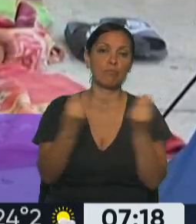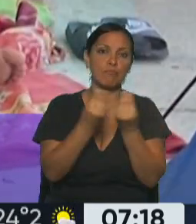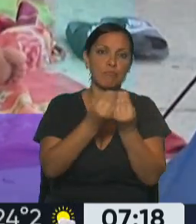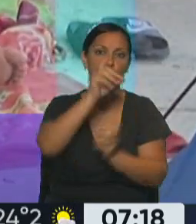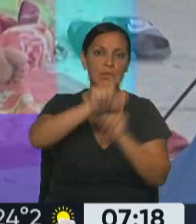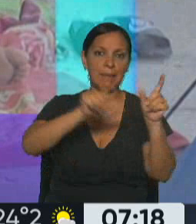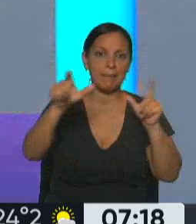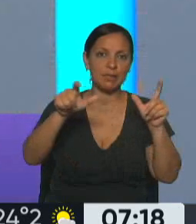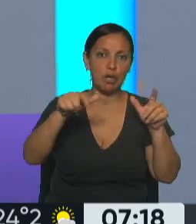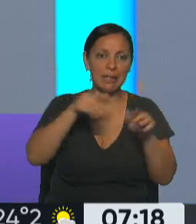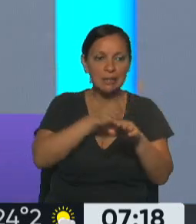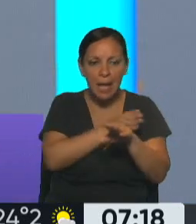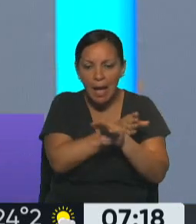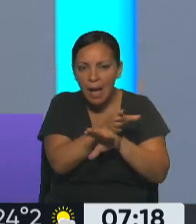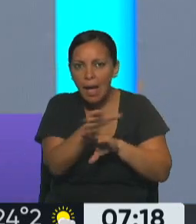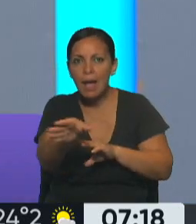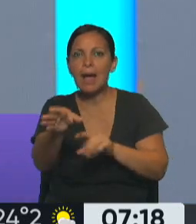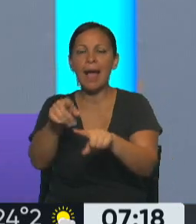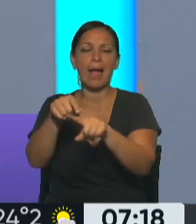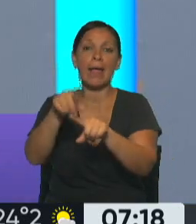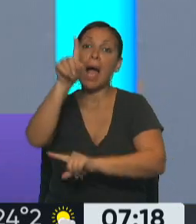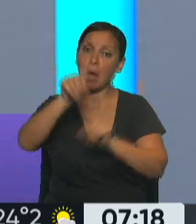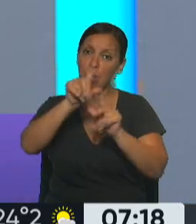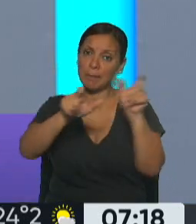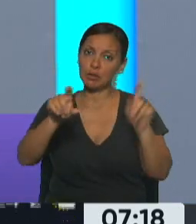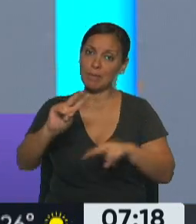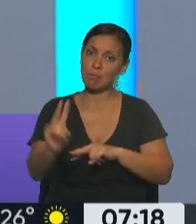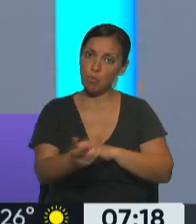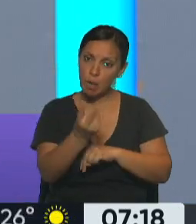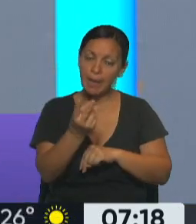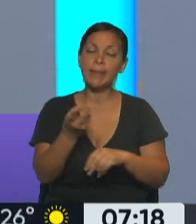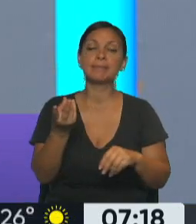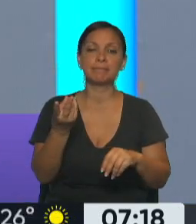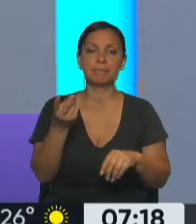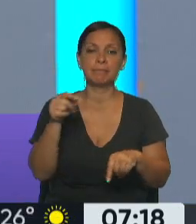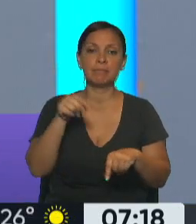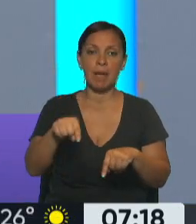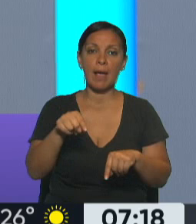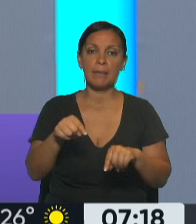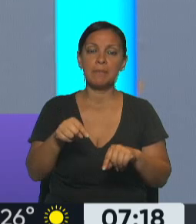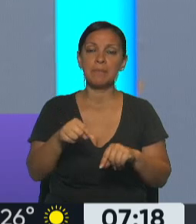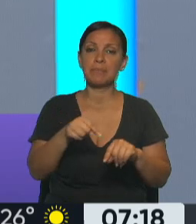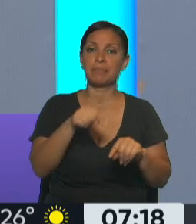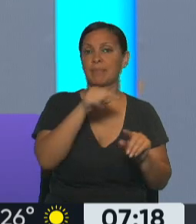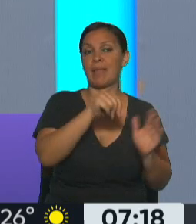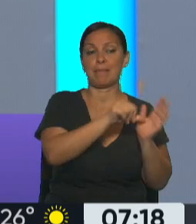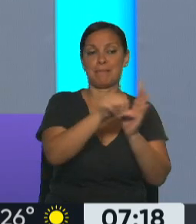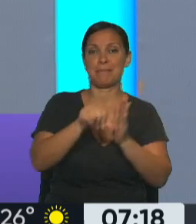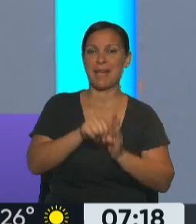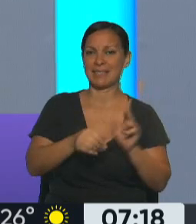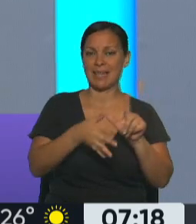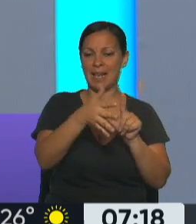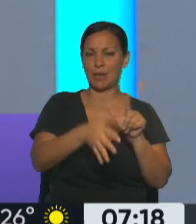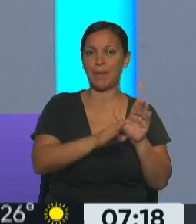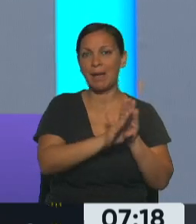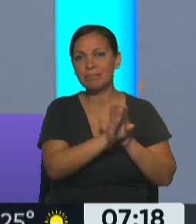mueren, de hecho, por las condiciones adversas. Bueno, se duplicó las cifras de personas que atraviesan este tapón de Darien.